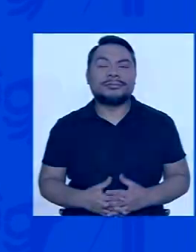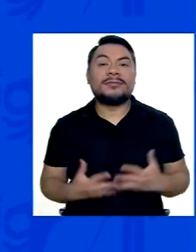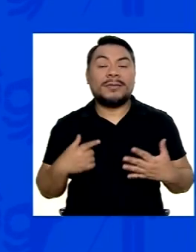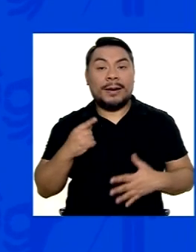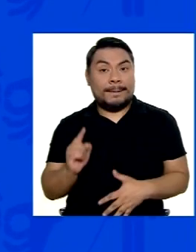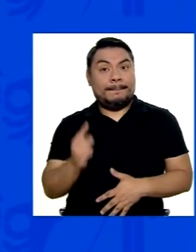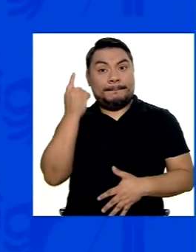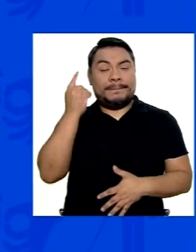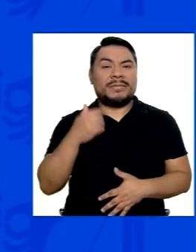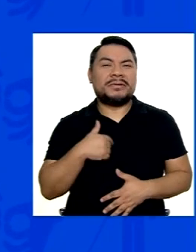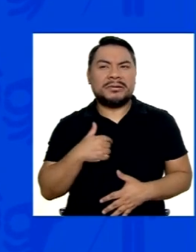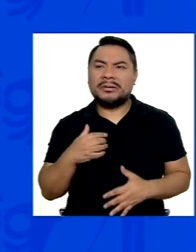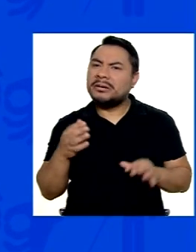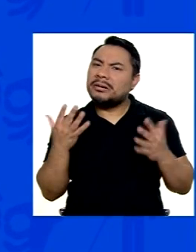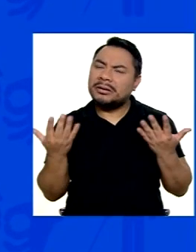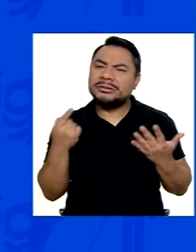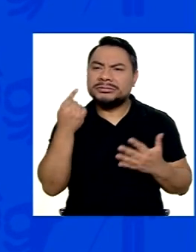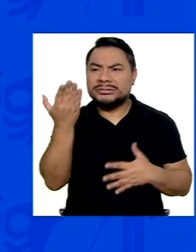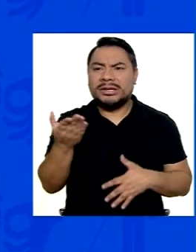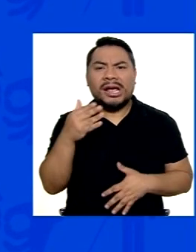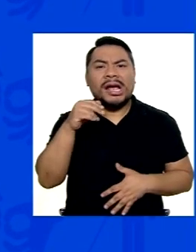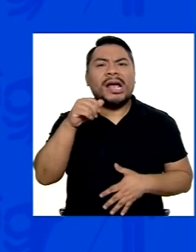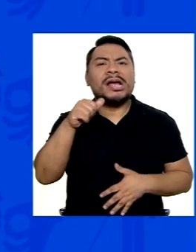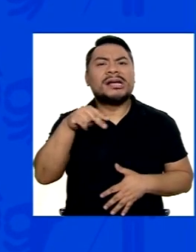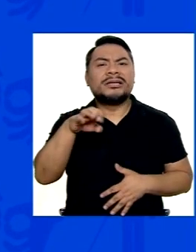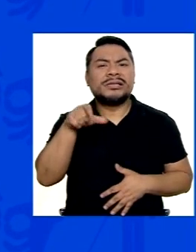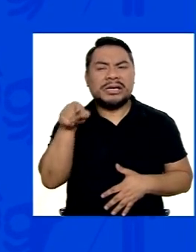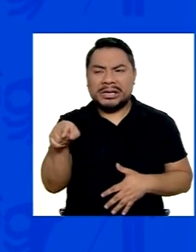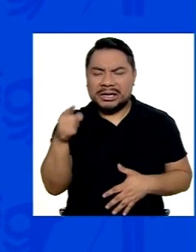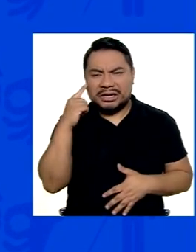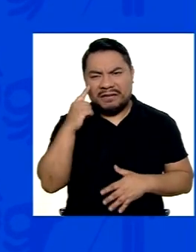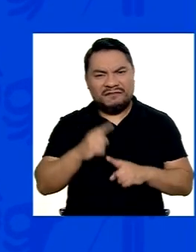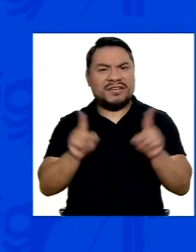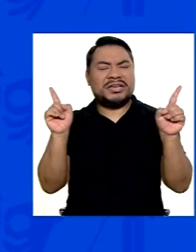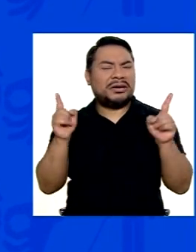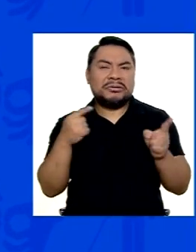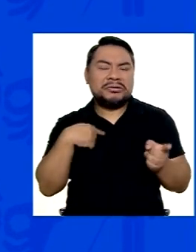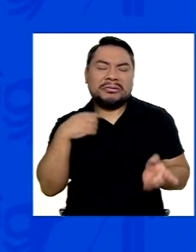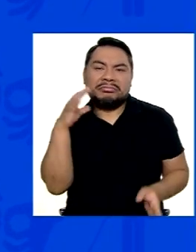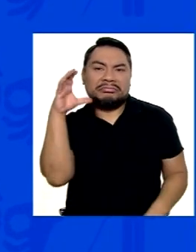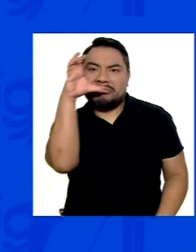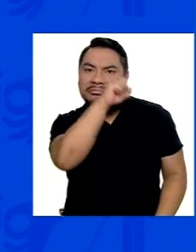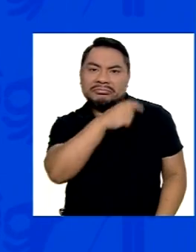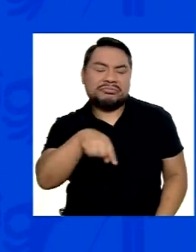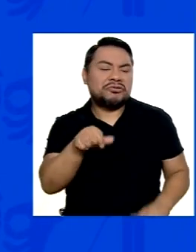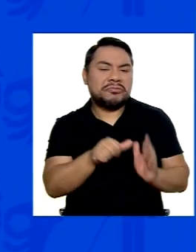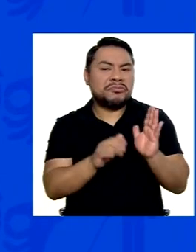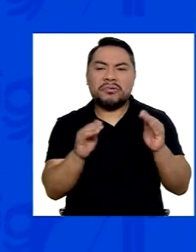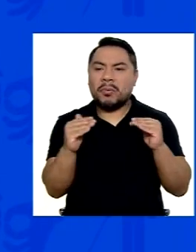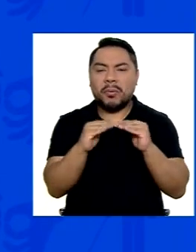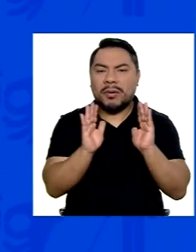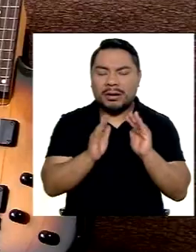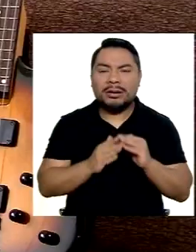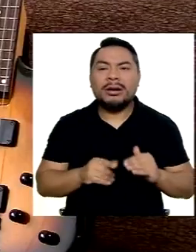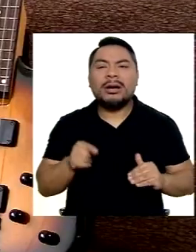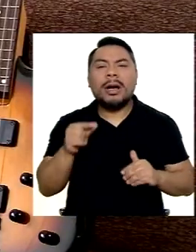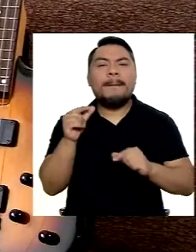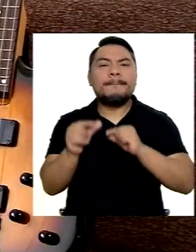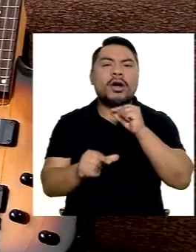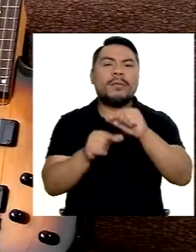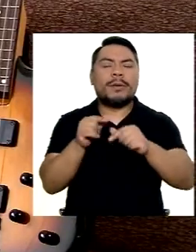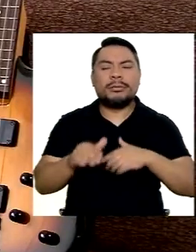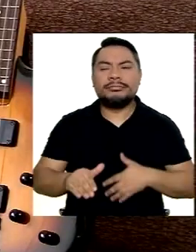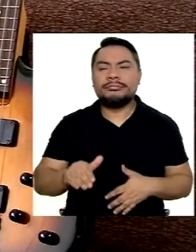Al principio Nada me hacía ver Que Ángel tenía Una condición diferente A los demás hermanos Y fue